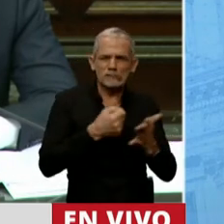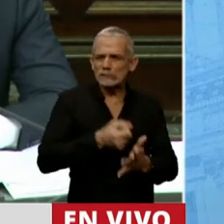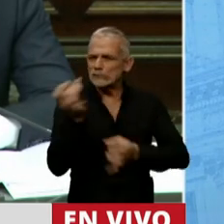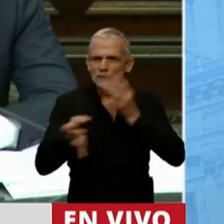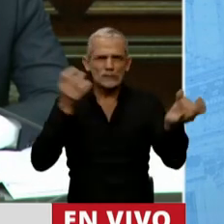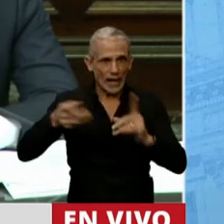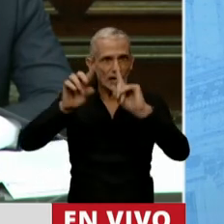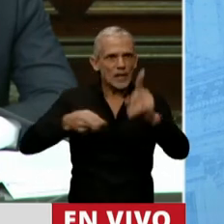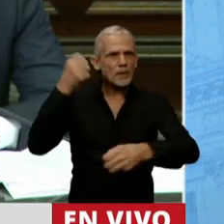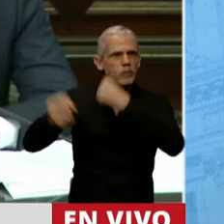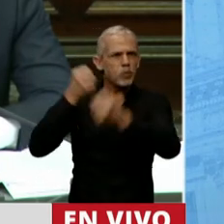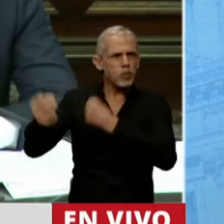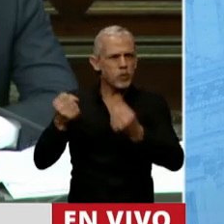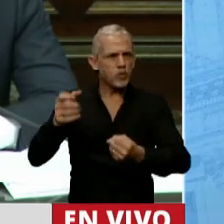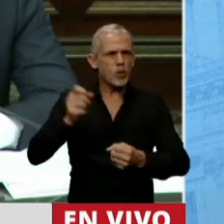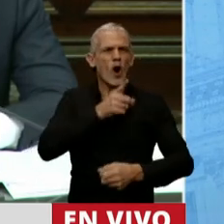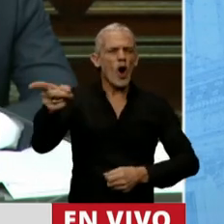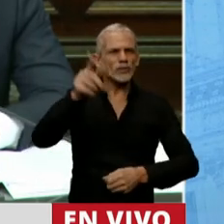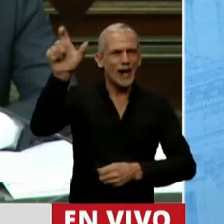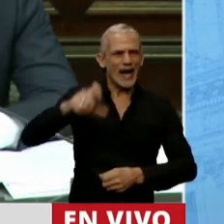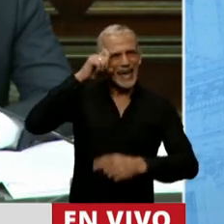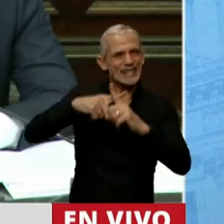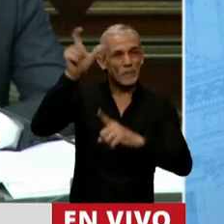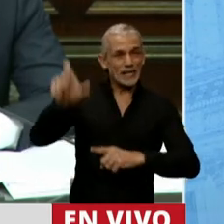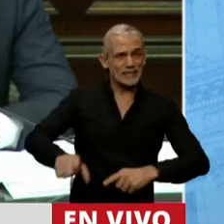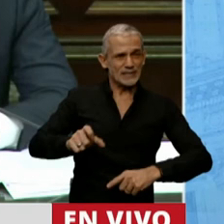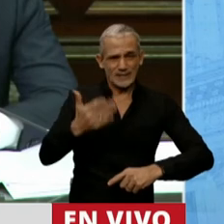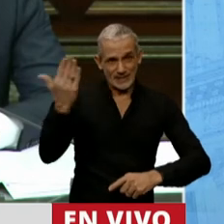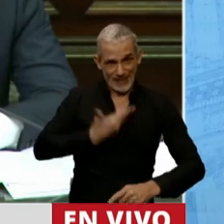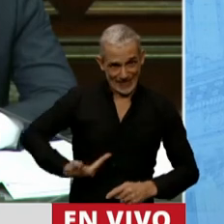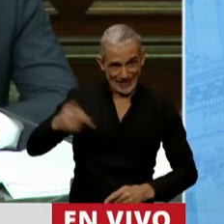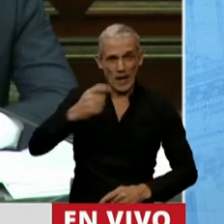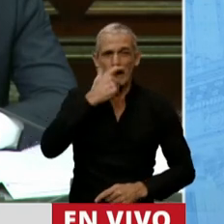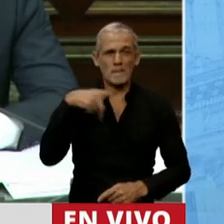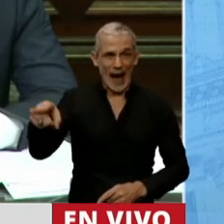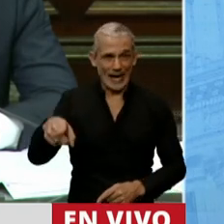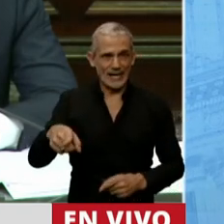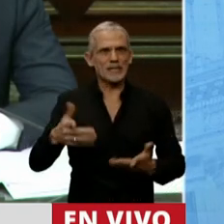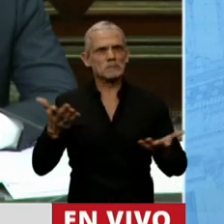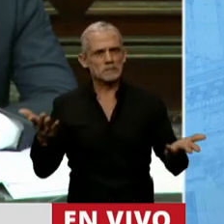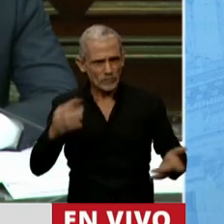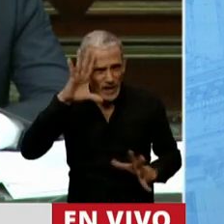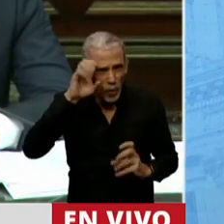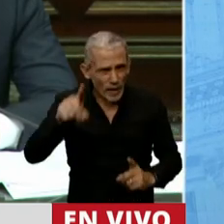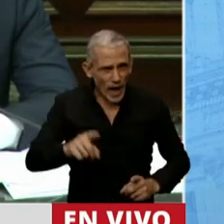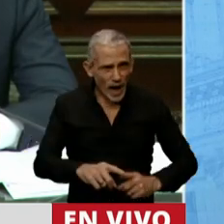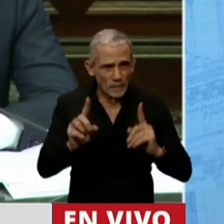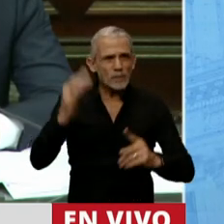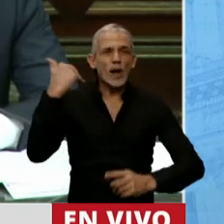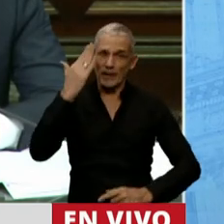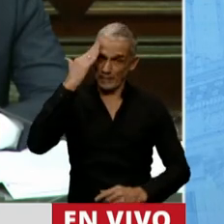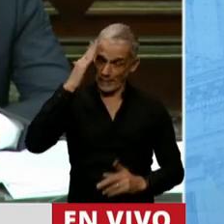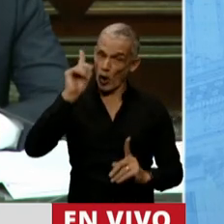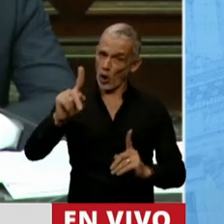físicas contra el expresidente Macri. Y el insulto directo con el famoso gip del verano. ¿Recuerda, ministro? Haga